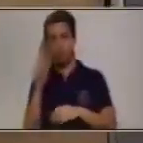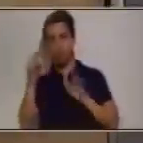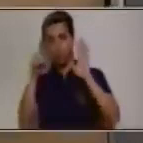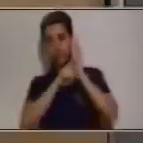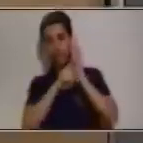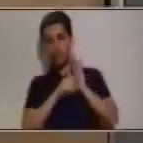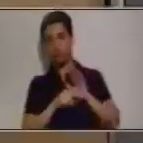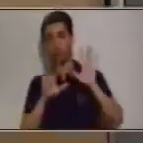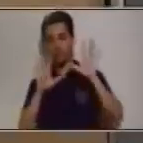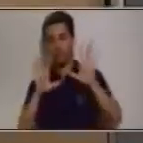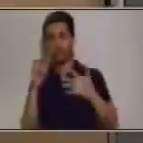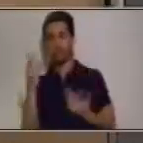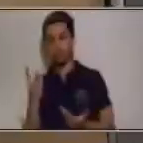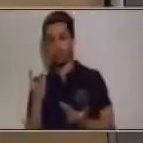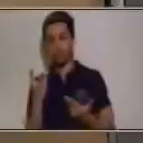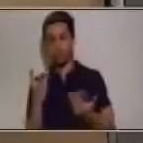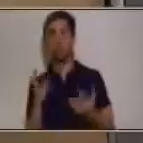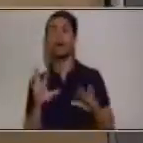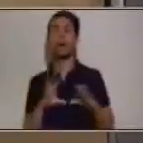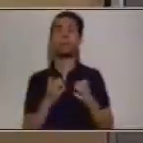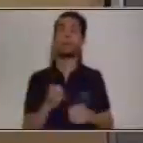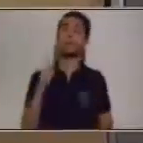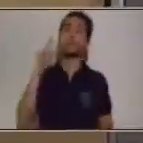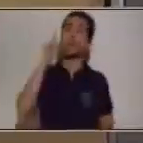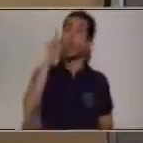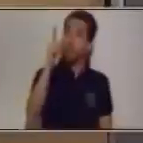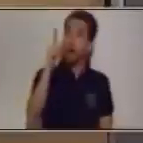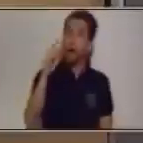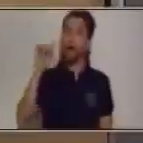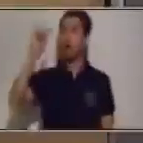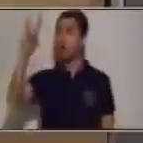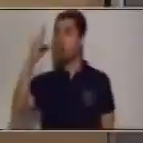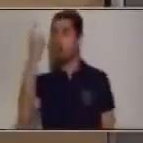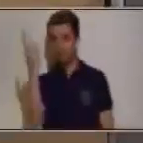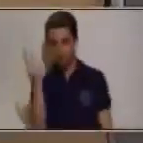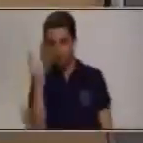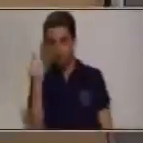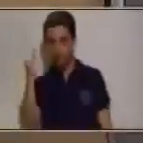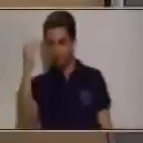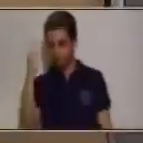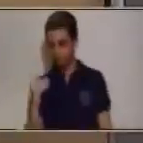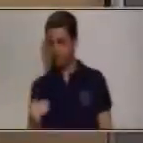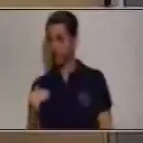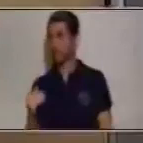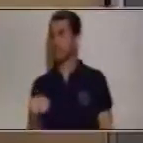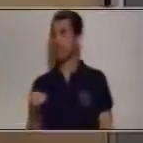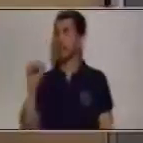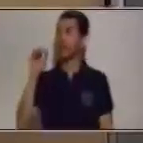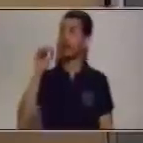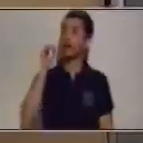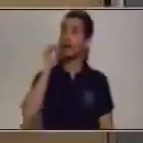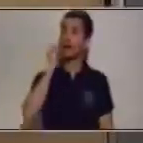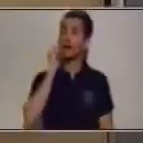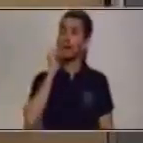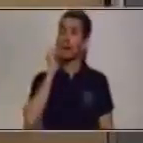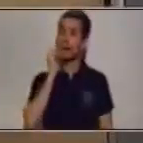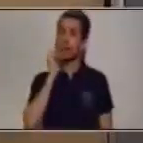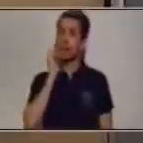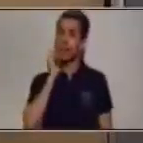una unidad y tres decenas. A treinta y uno le vamos a quitar